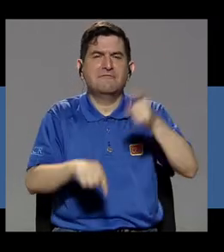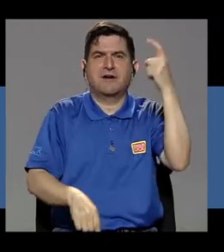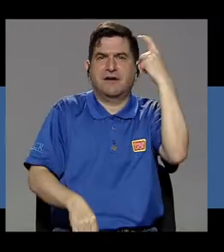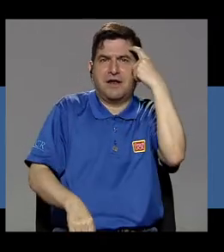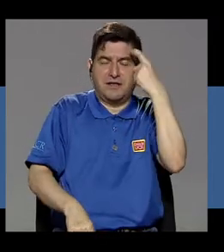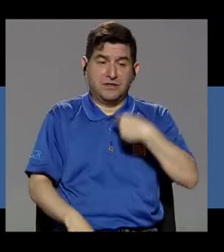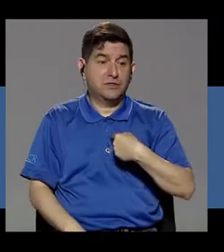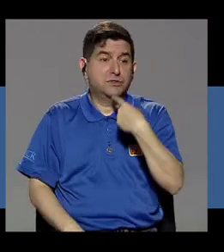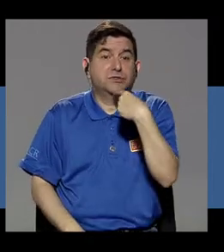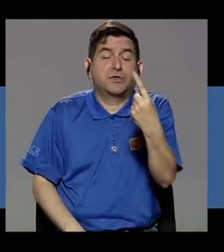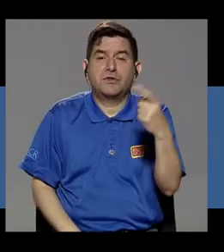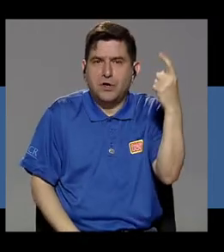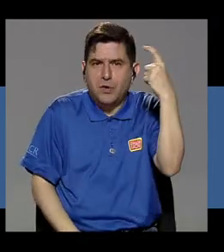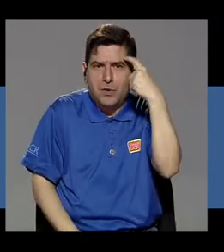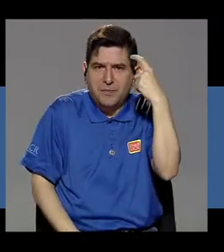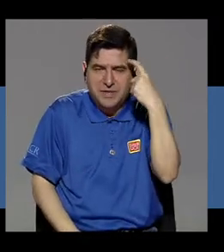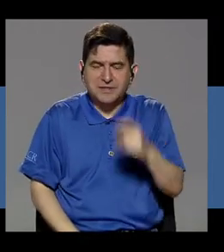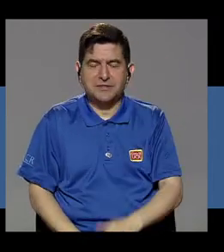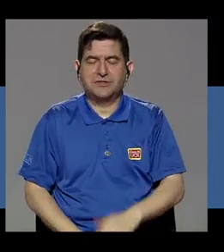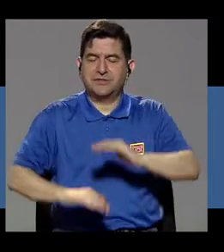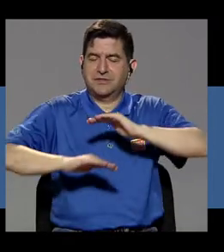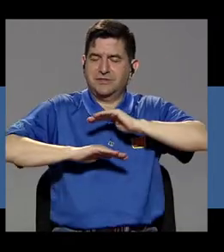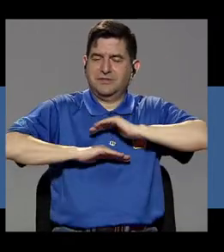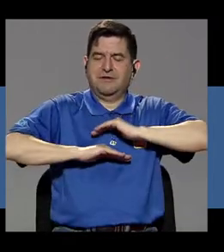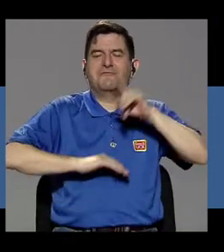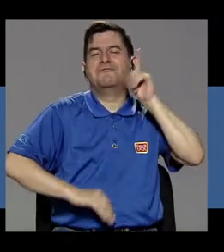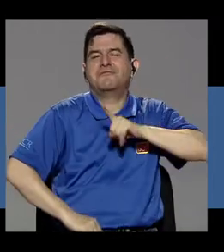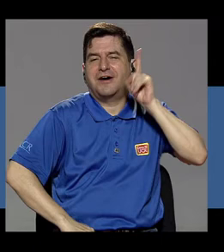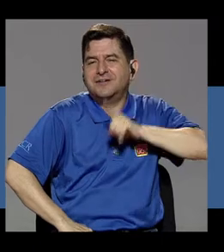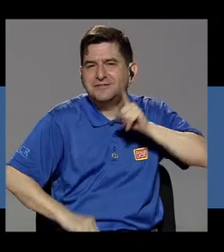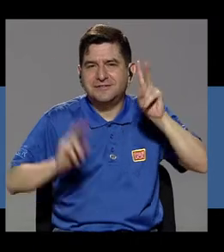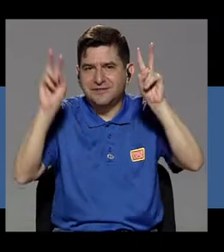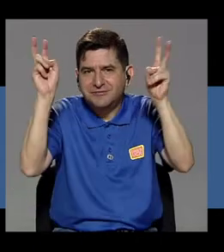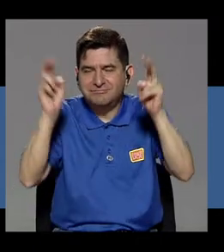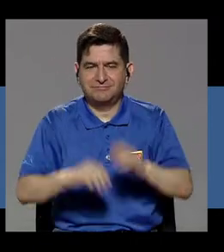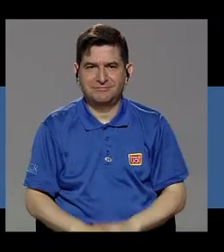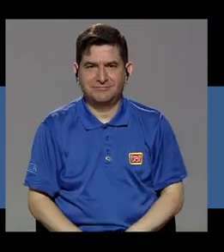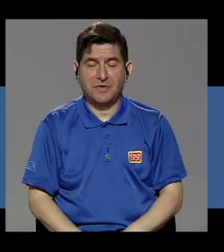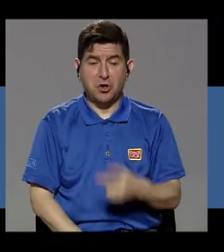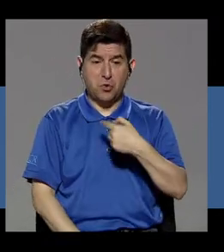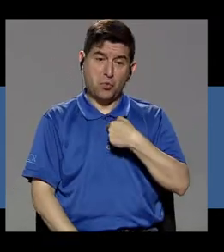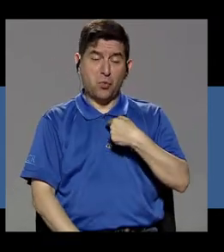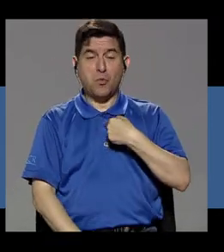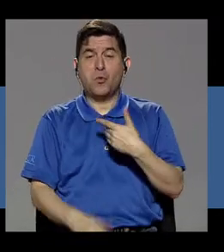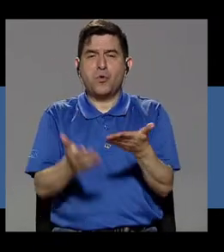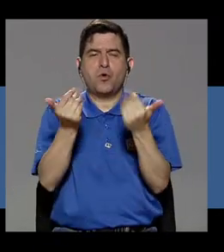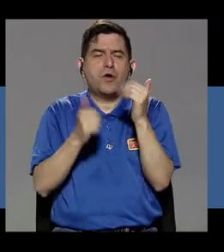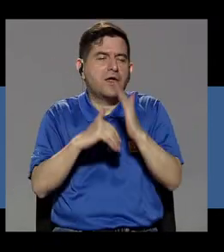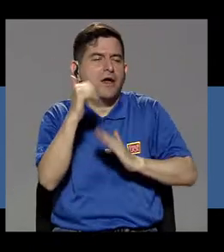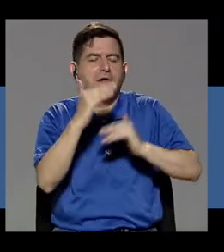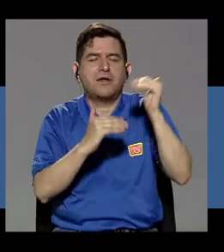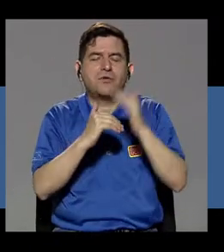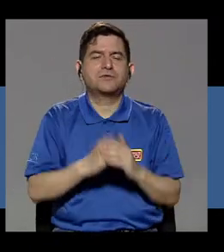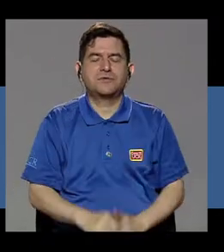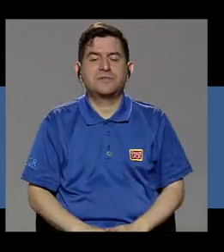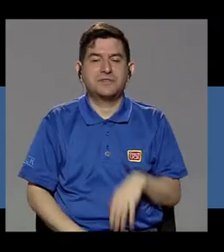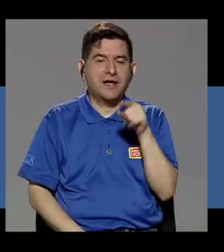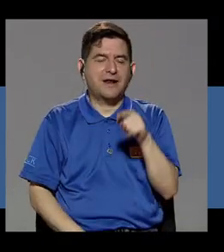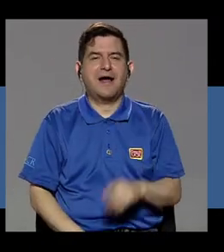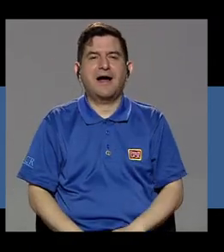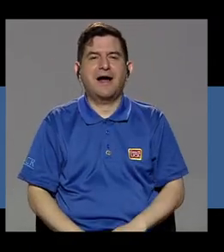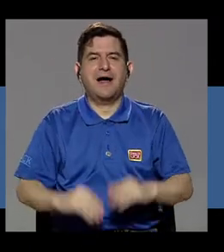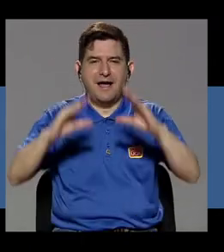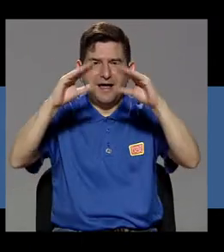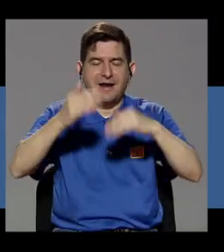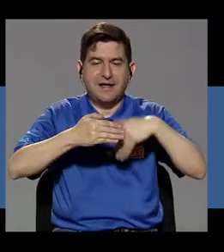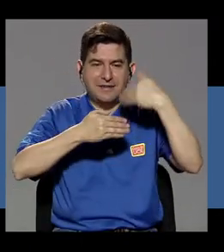pensamientos, yo llamo pensamientos de gratificación ficticia, que es algo como que uno quiere construir una bella imagen en la tarde